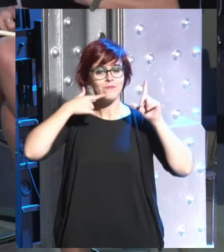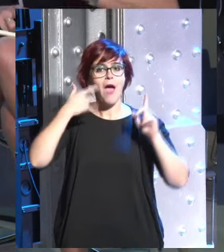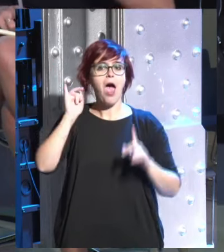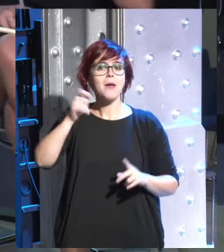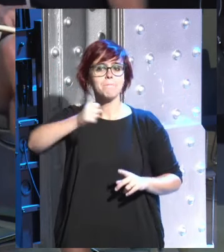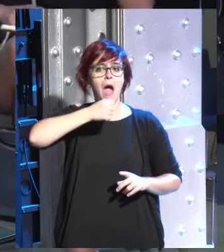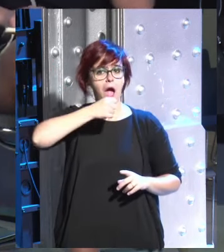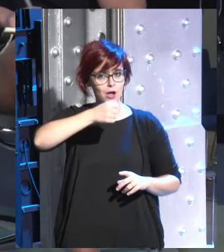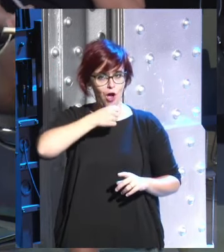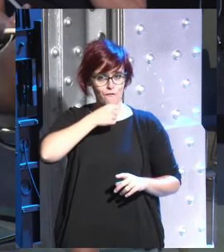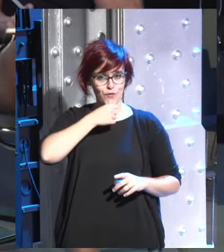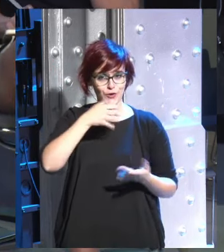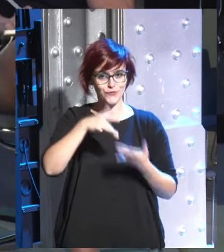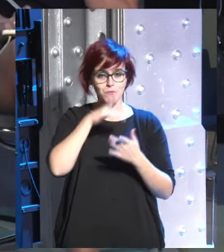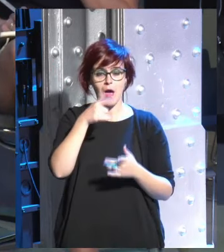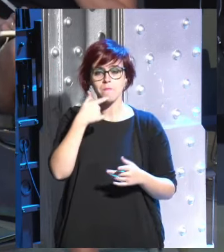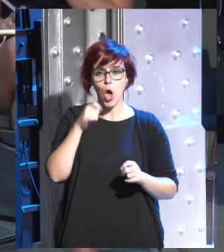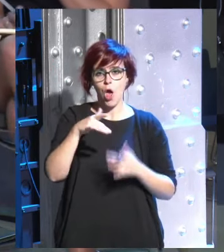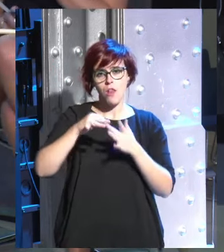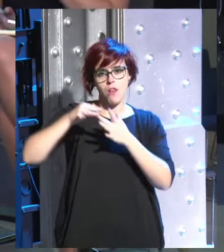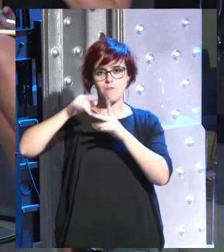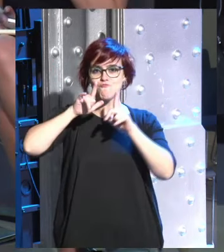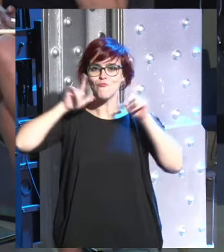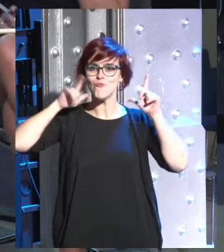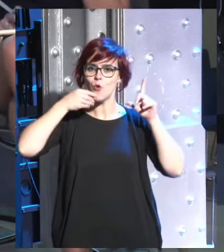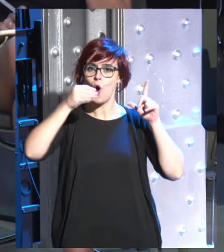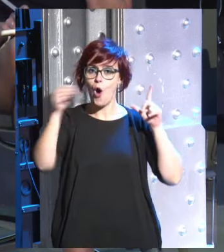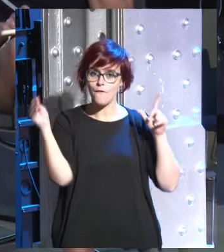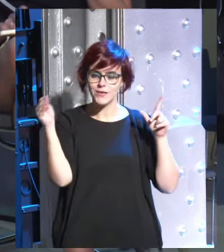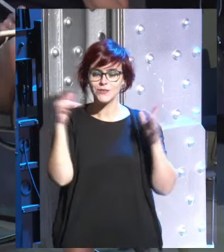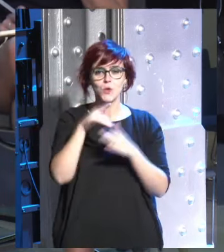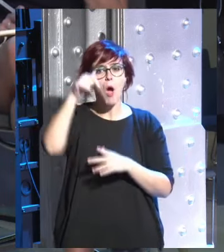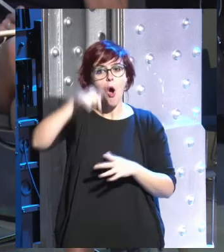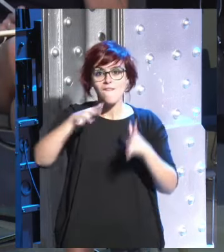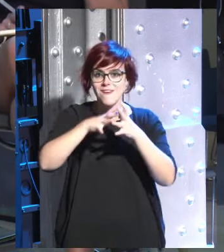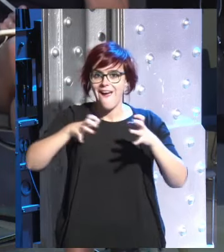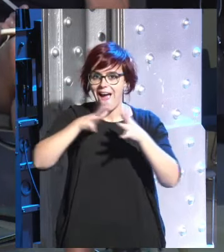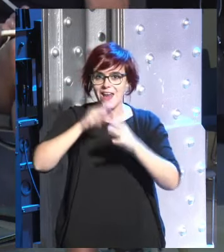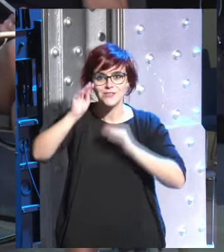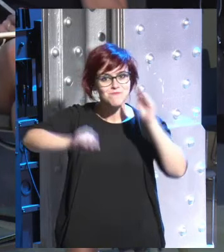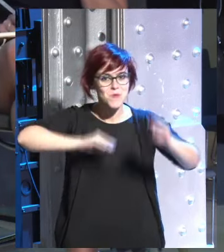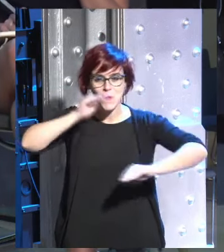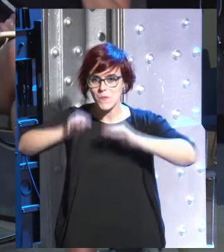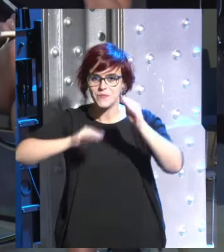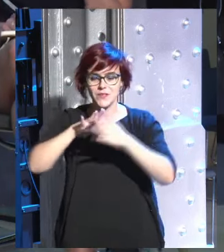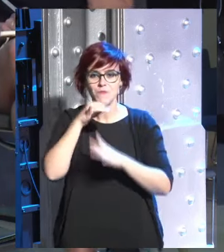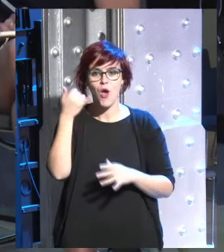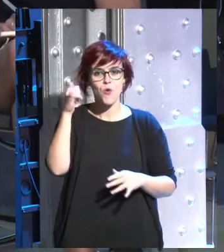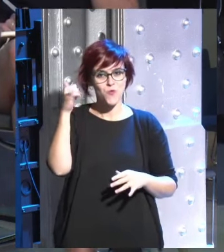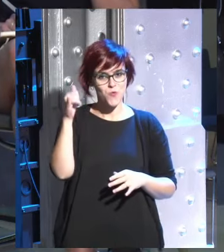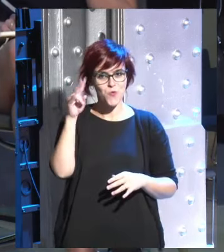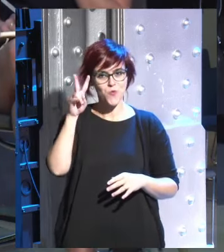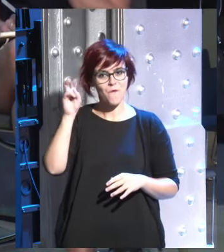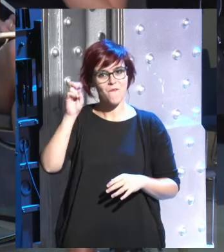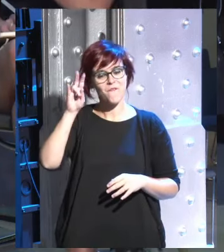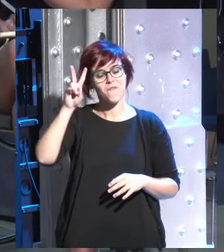micrófono tienen el privilegio porque son muy jóvenes y además creo que hoy tienen muchas ganas de plantearle preguntas a Yuval Noah Harari